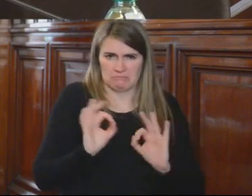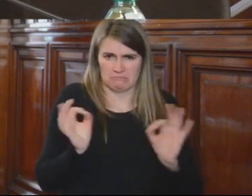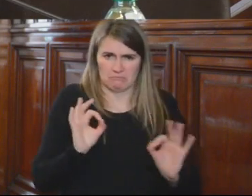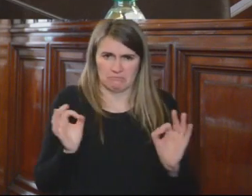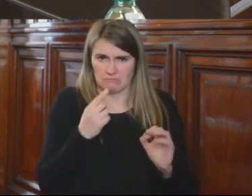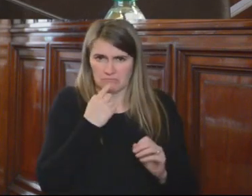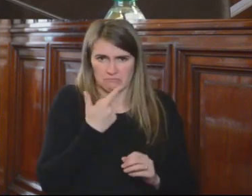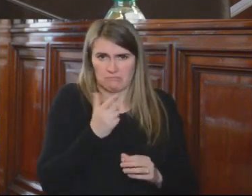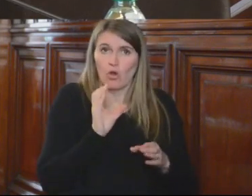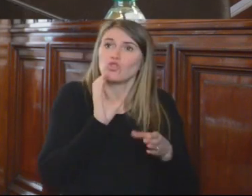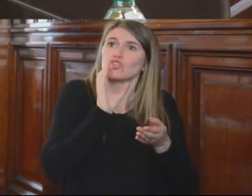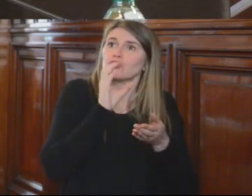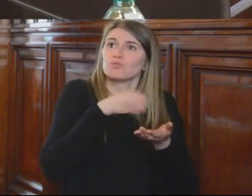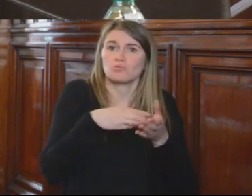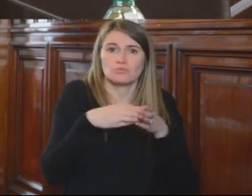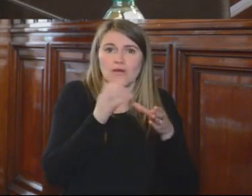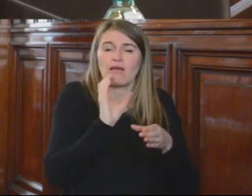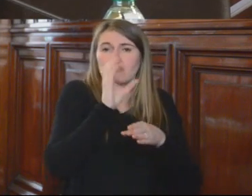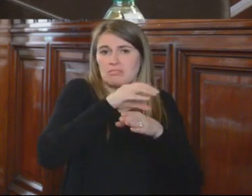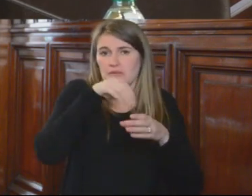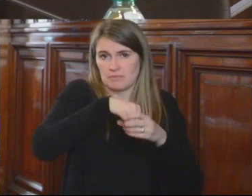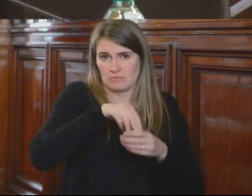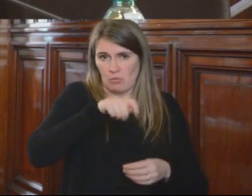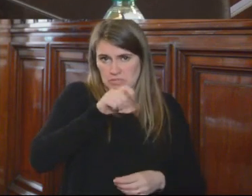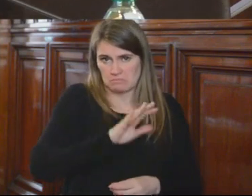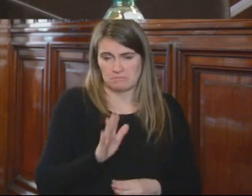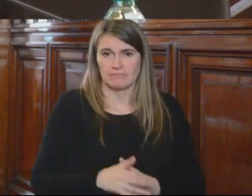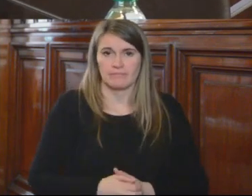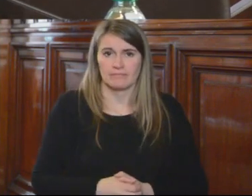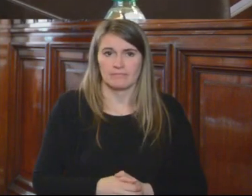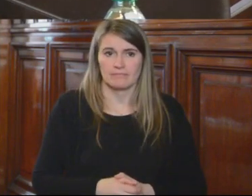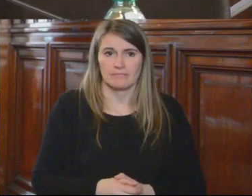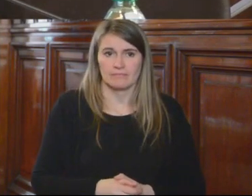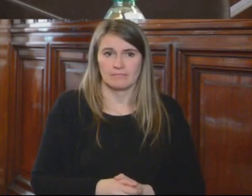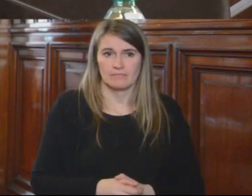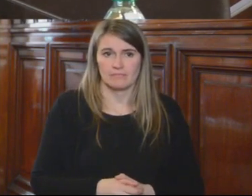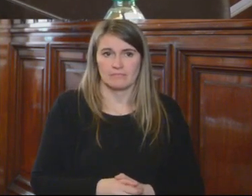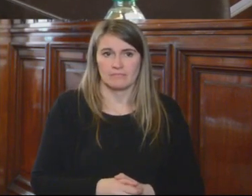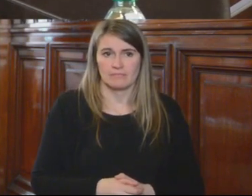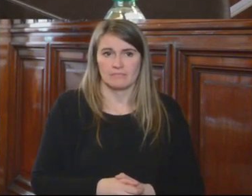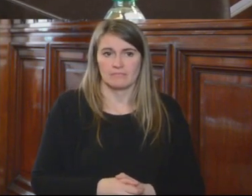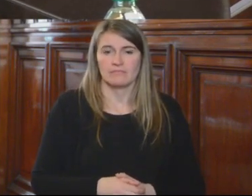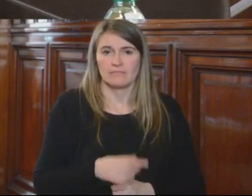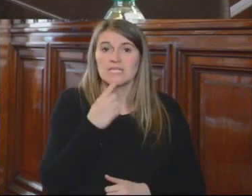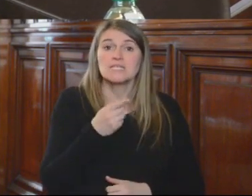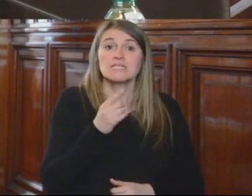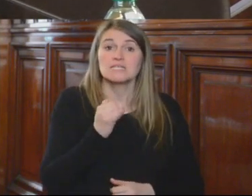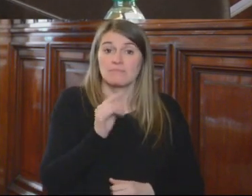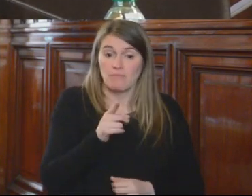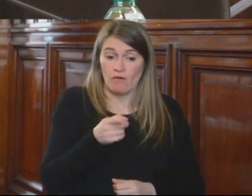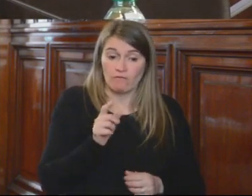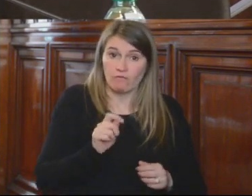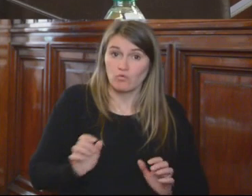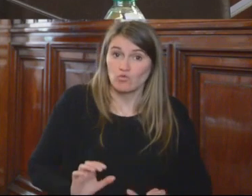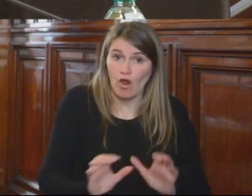Provincial Nacional, instancia que señaló, que los funcionarios transitorios en una